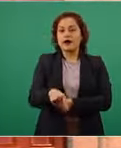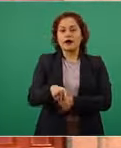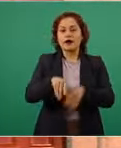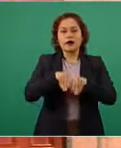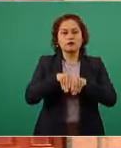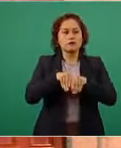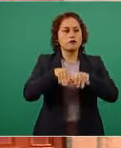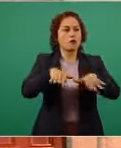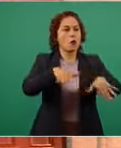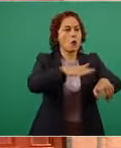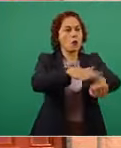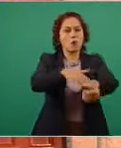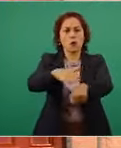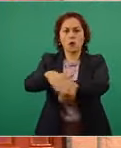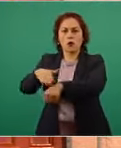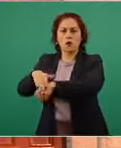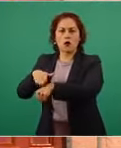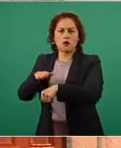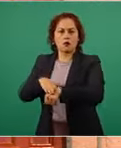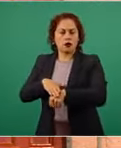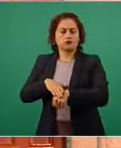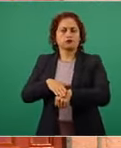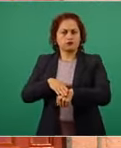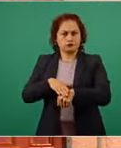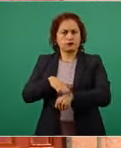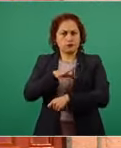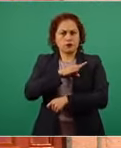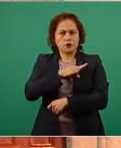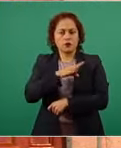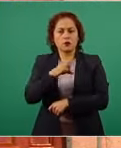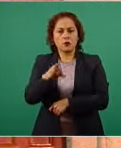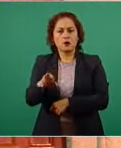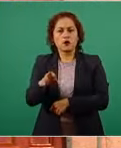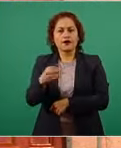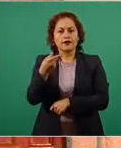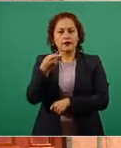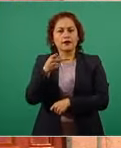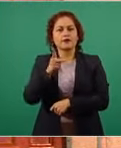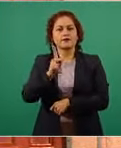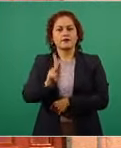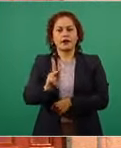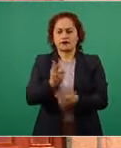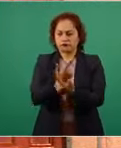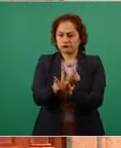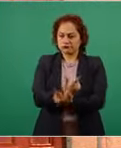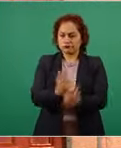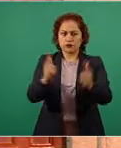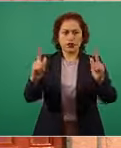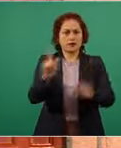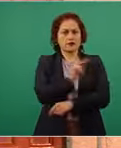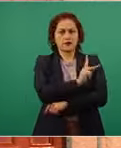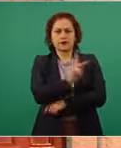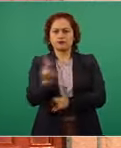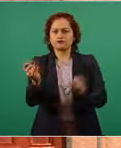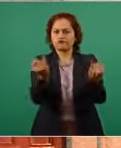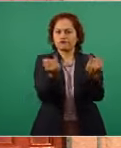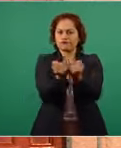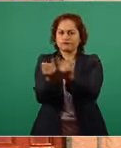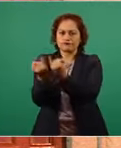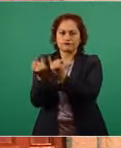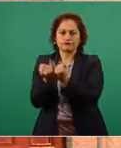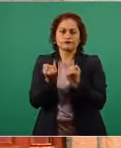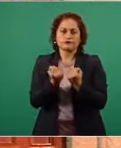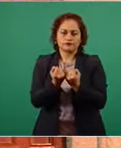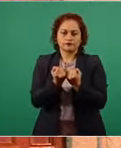puedan llevarse a cabo dentro de la más completa libertad considera que el